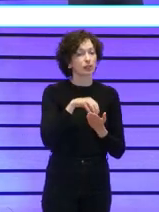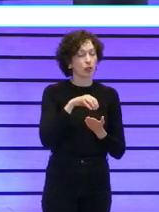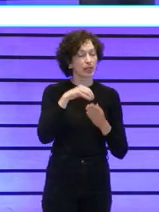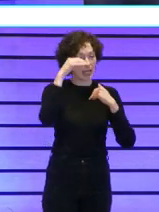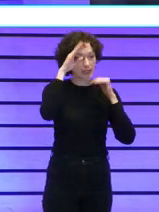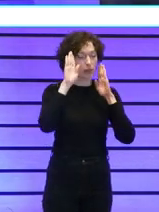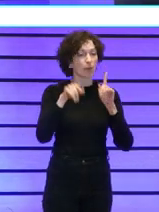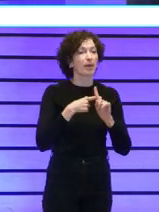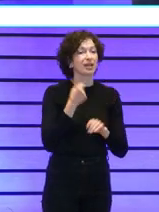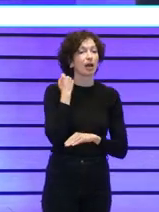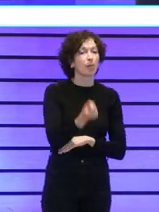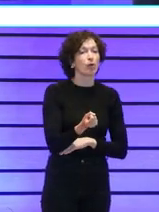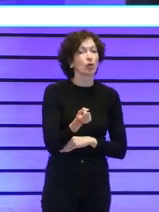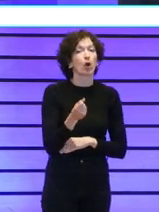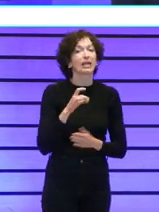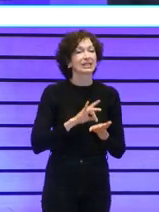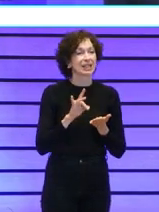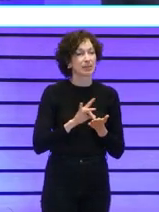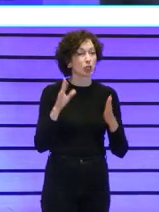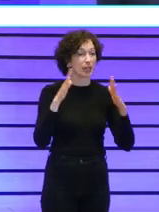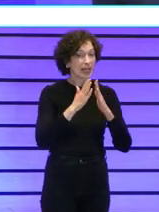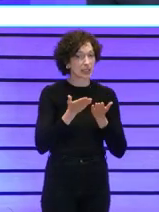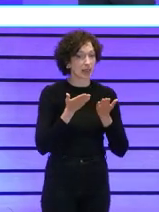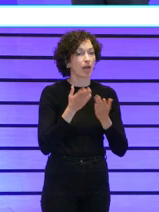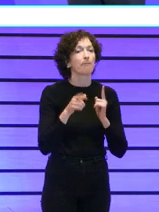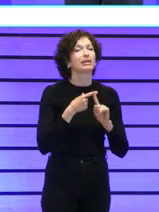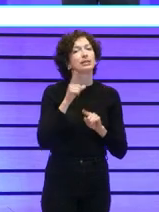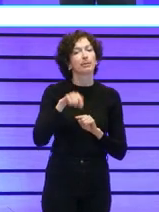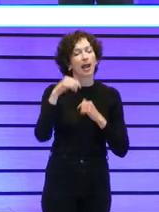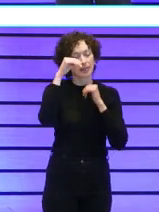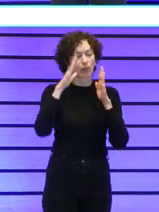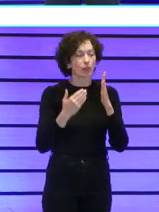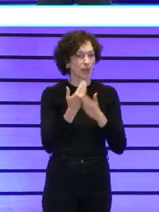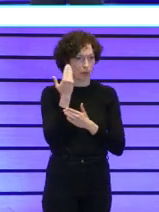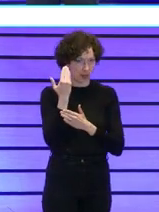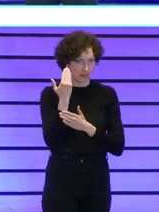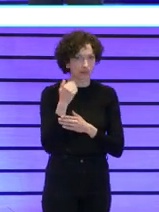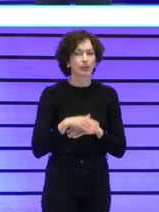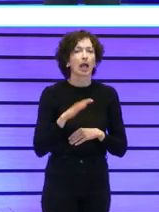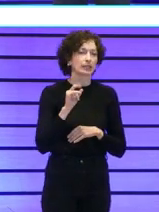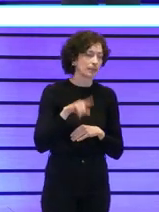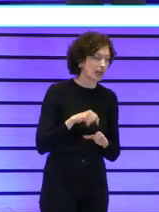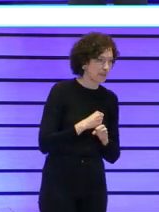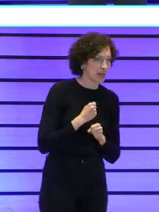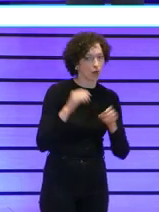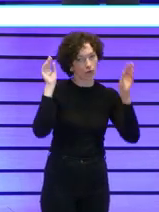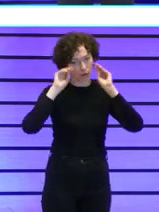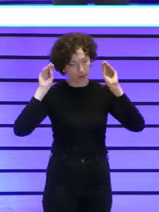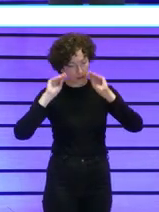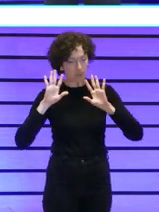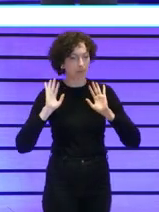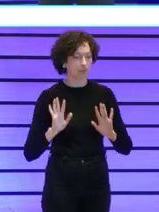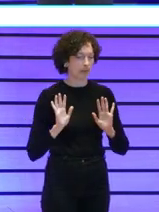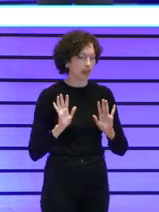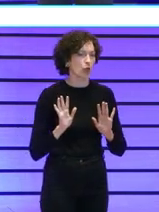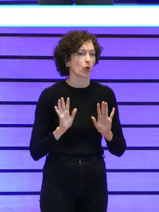servicios de vivienda y de atención diurna vamos a centrar nosotros tenemos empleo tenemos formación pero vamos